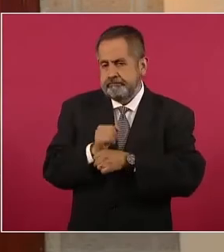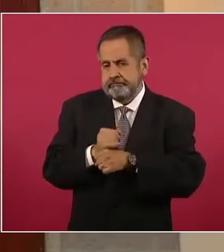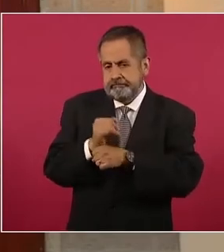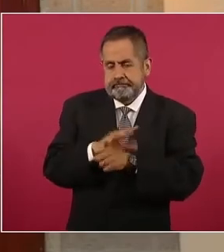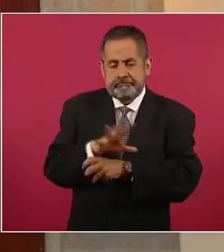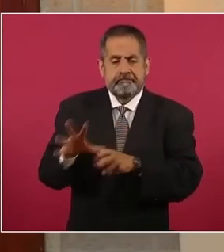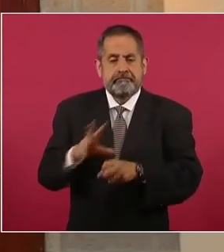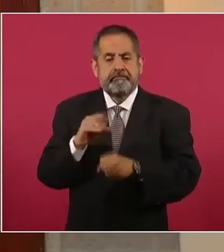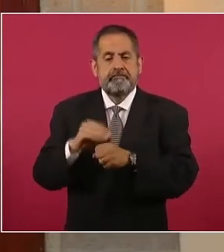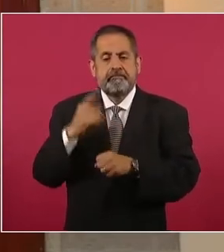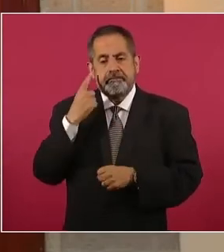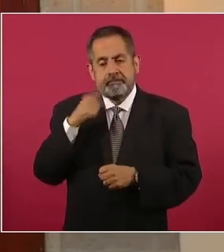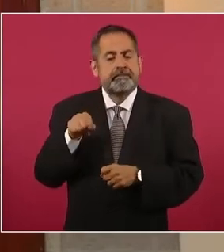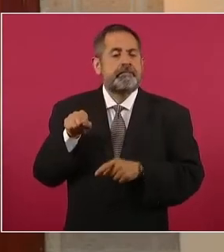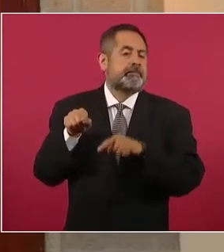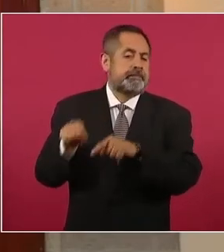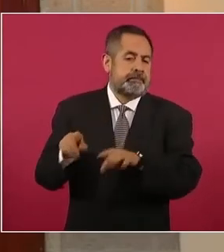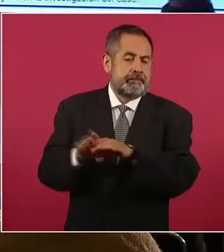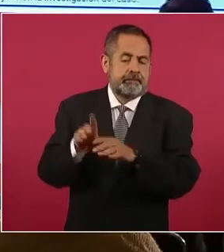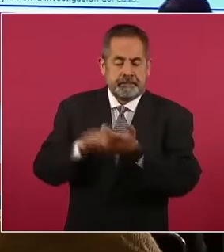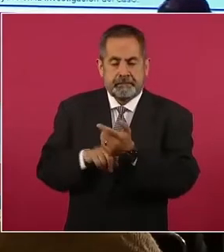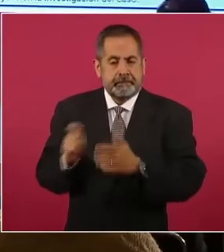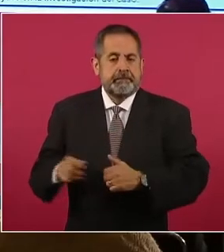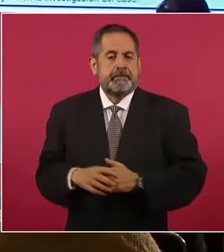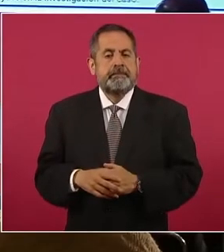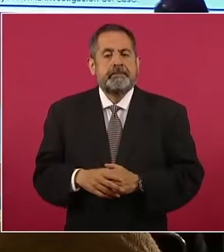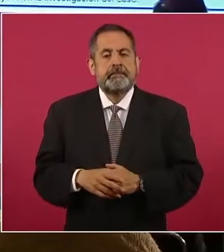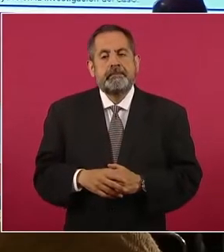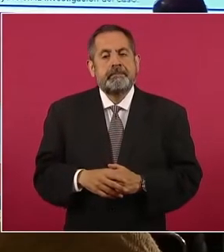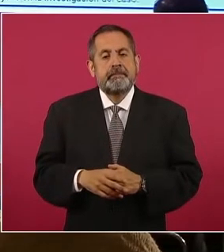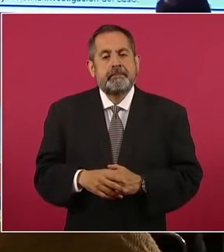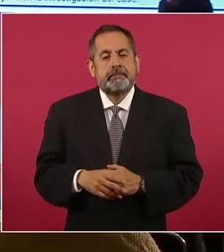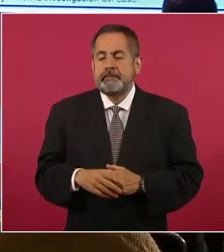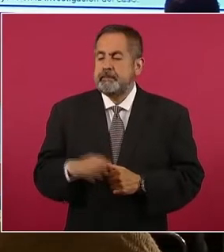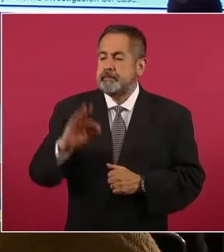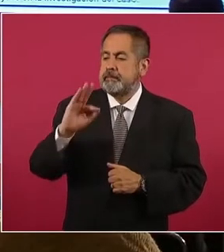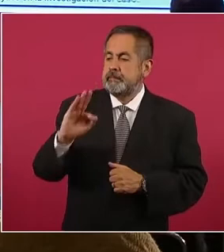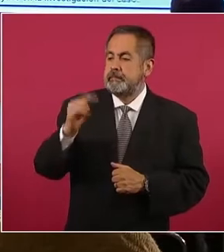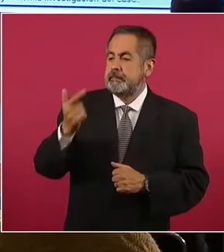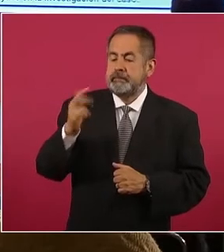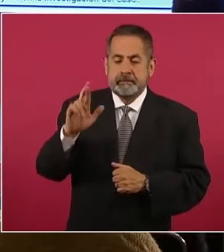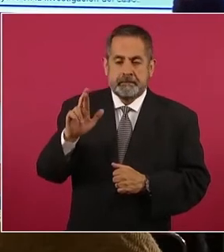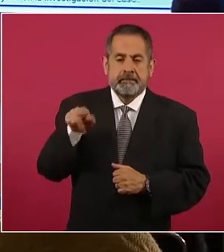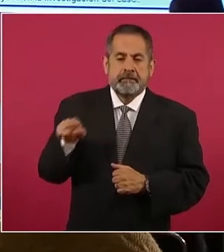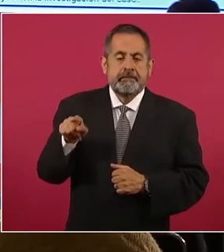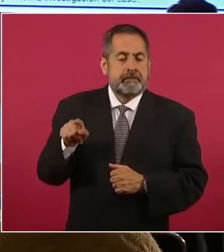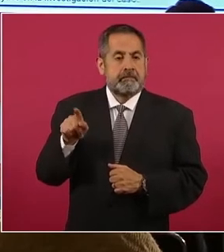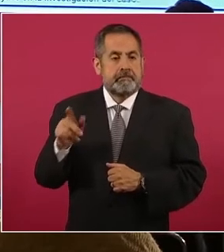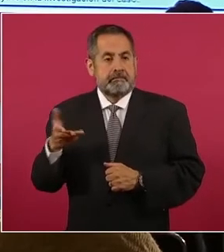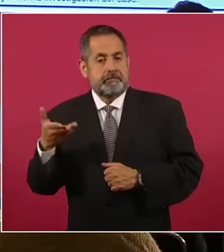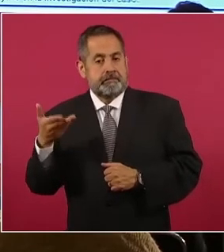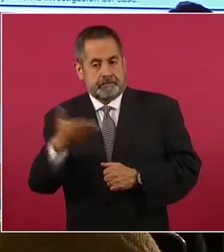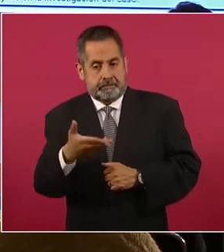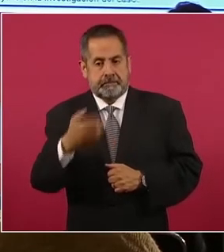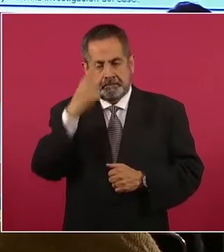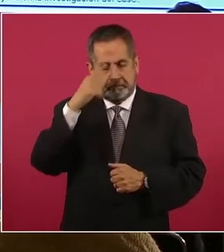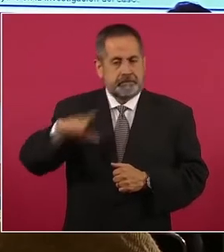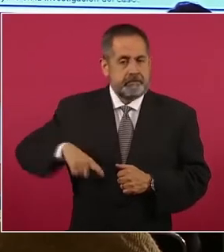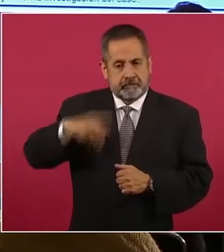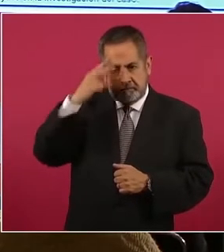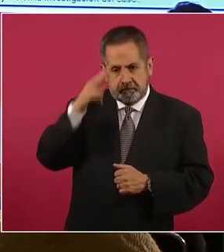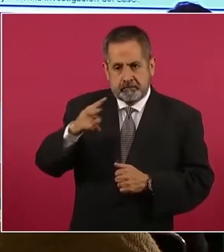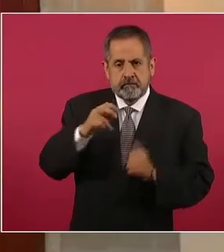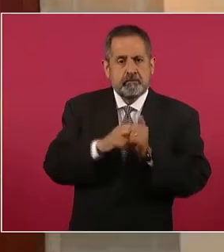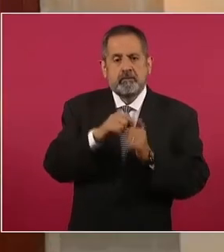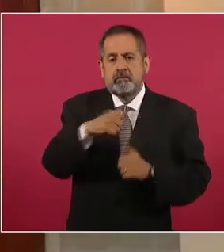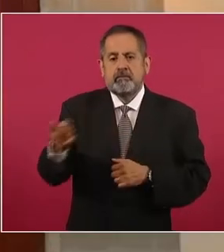para que la Fiscalía lleve el caso. Y la Fiscalía General de la República ya solicitó al gobierno de México a través de la